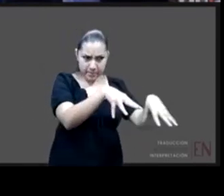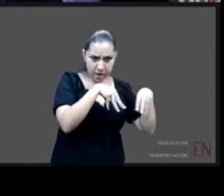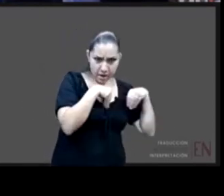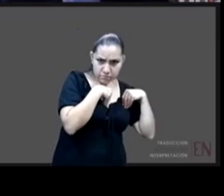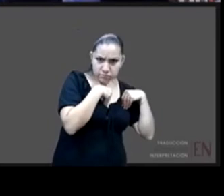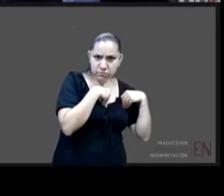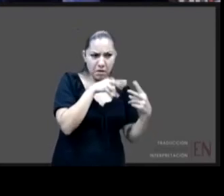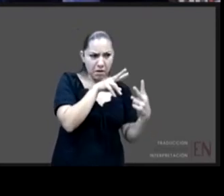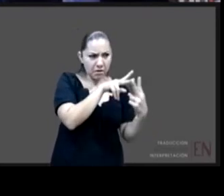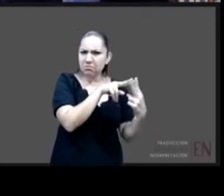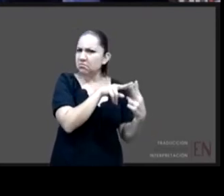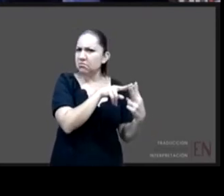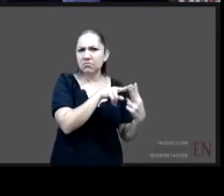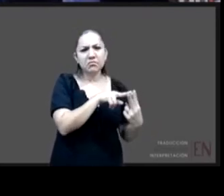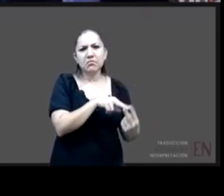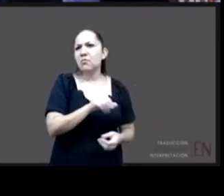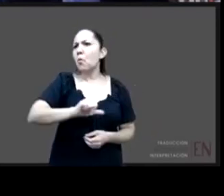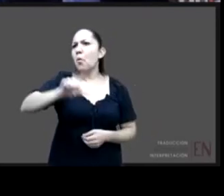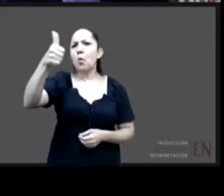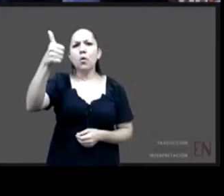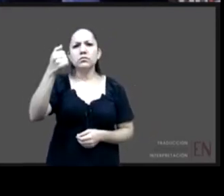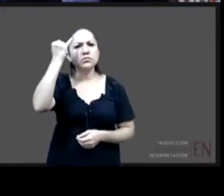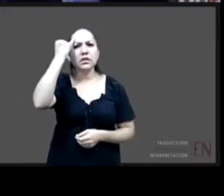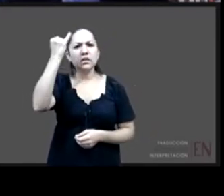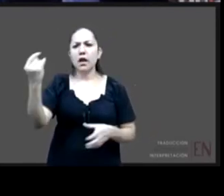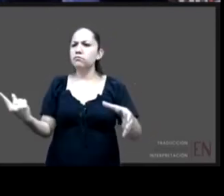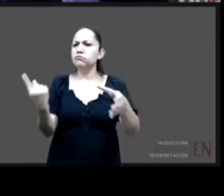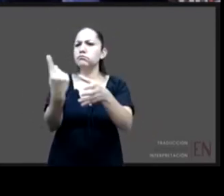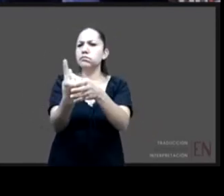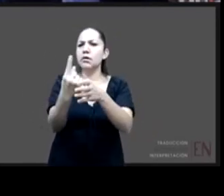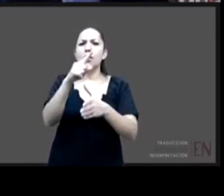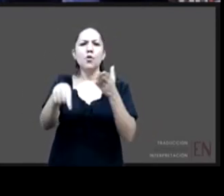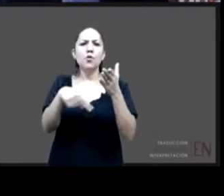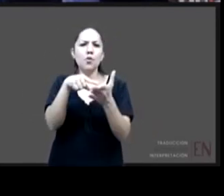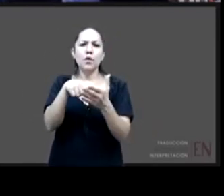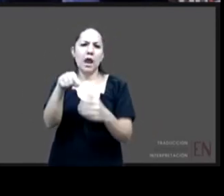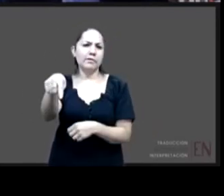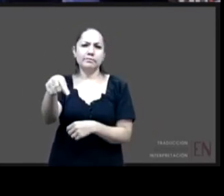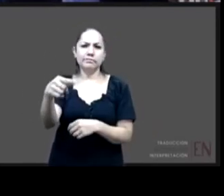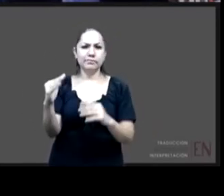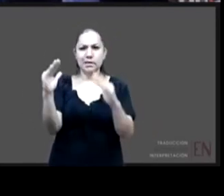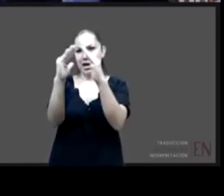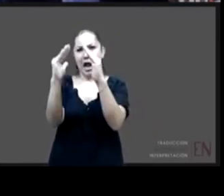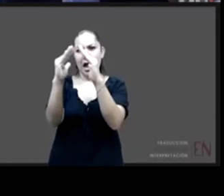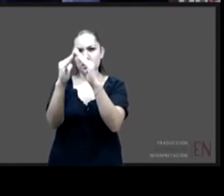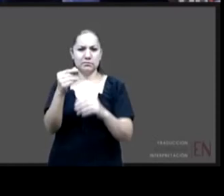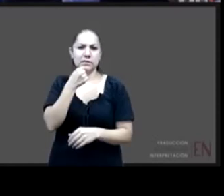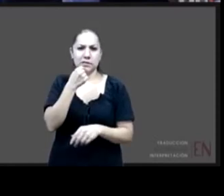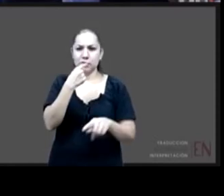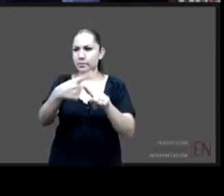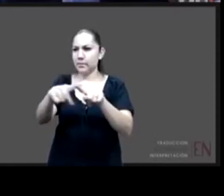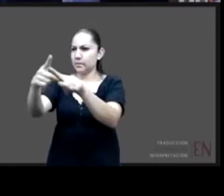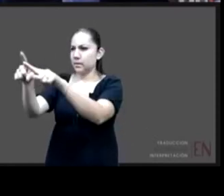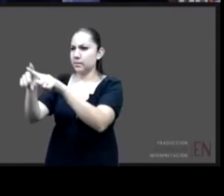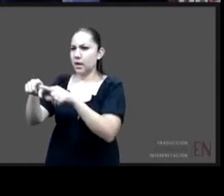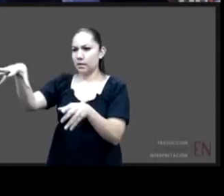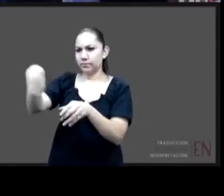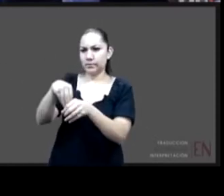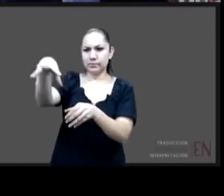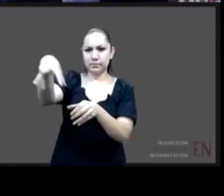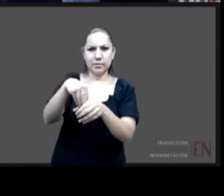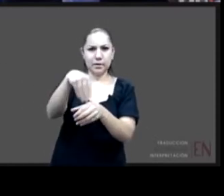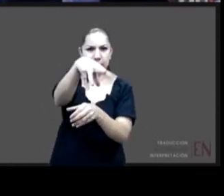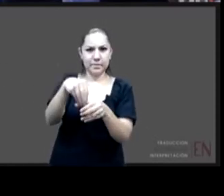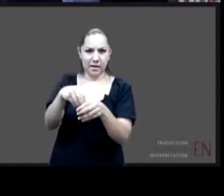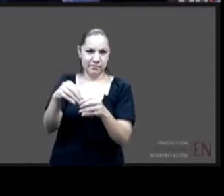centro de asistencia social y como mencionaban también sabemos que en México existe